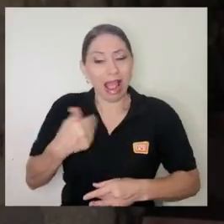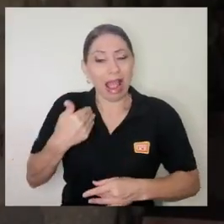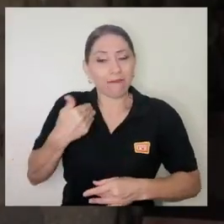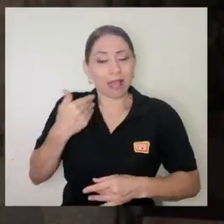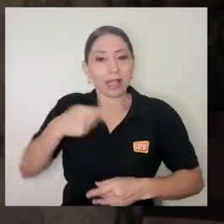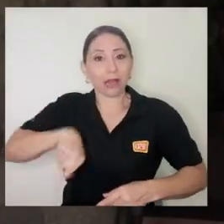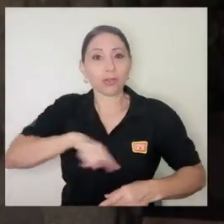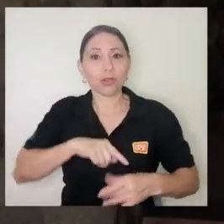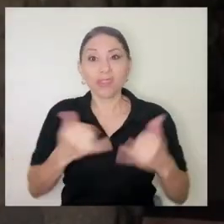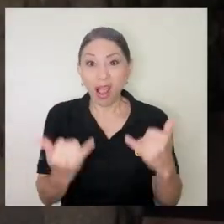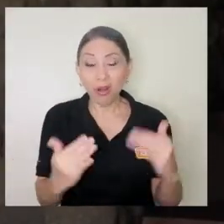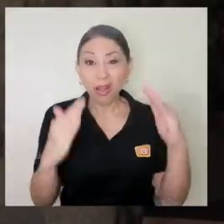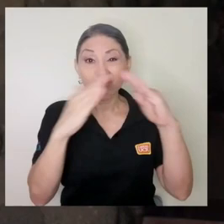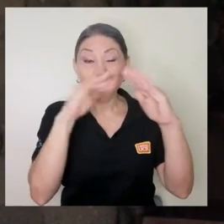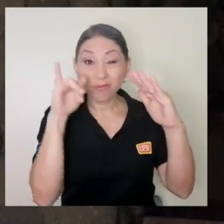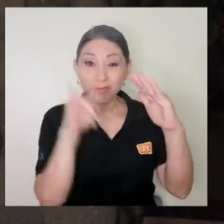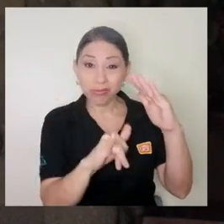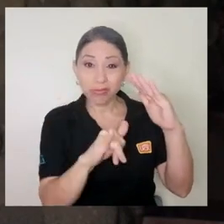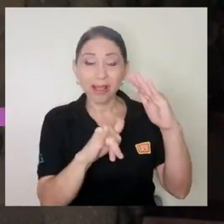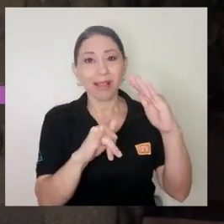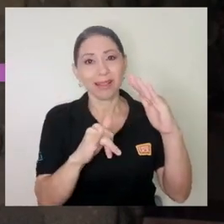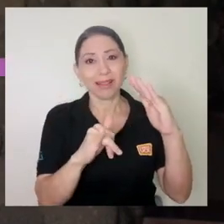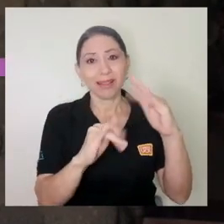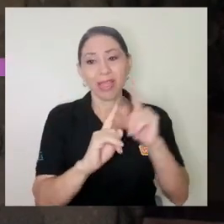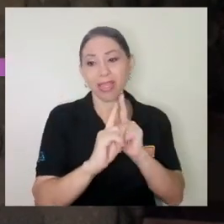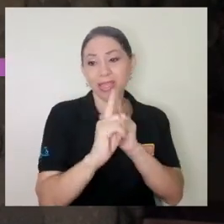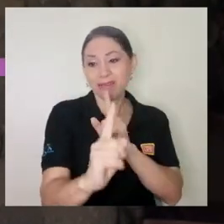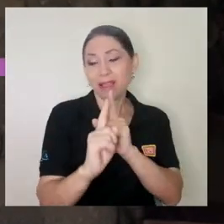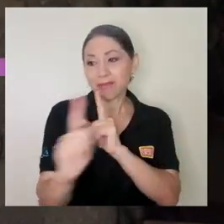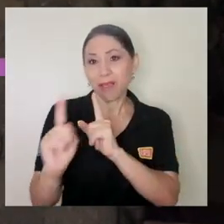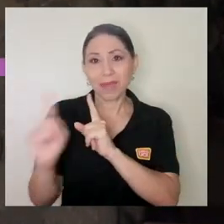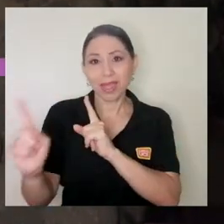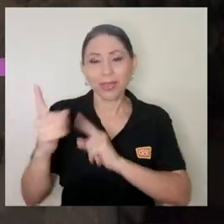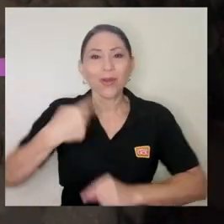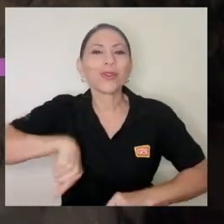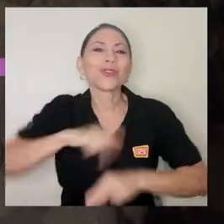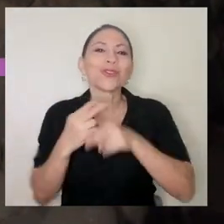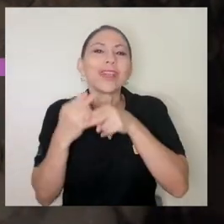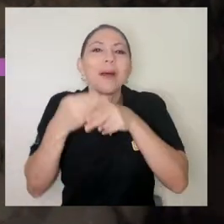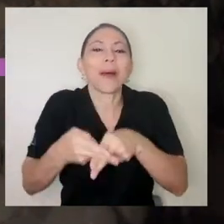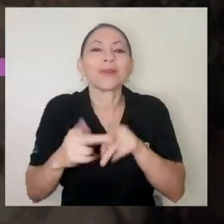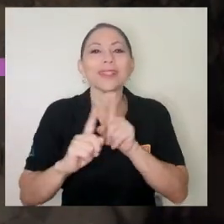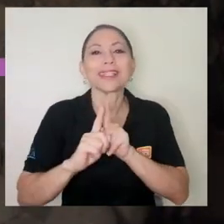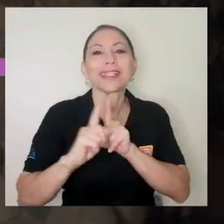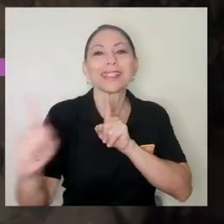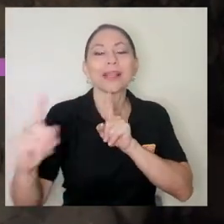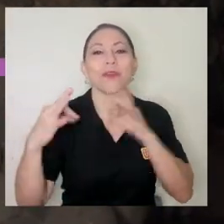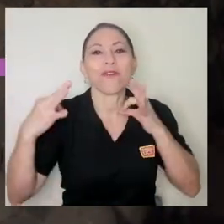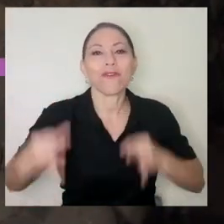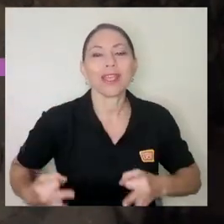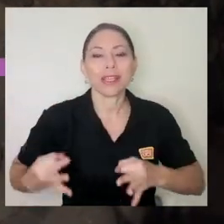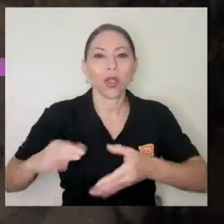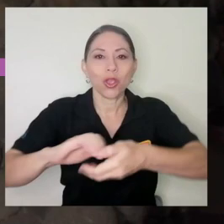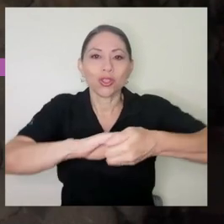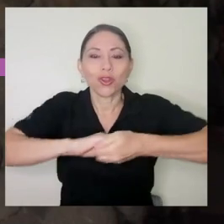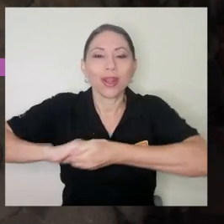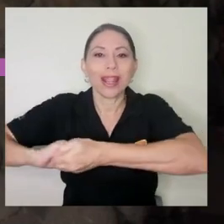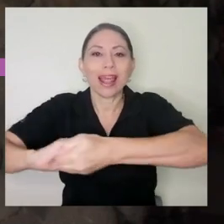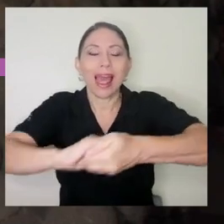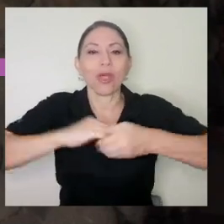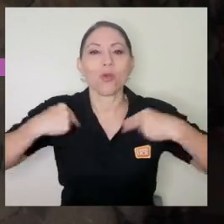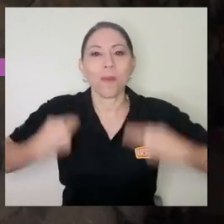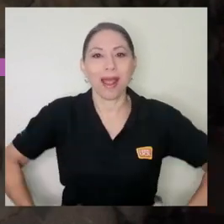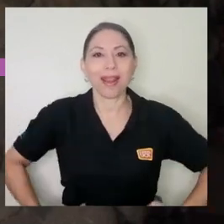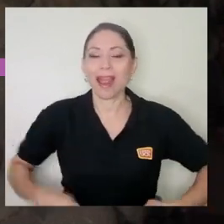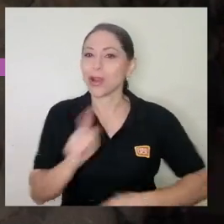si estamos en confinamiento que lo vivimos en algún momento era por el distanciamiento nosotros de hecho llamamos distanciamiento físico y solidaridad humana no hablamos de